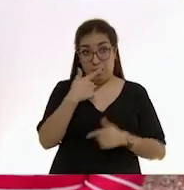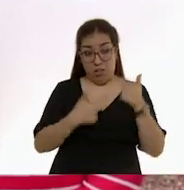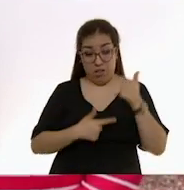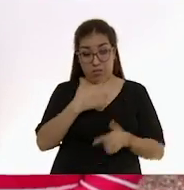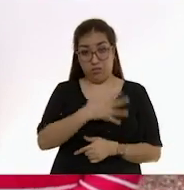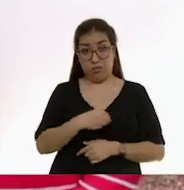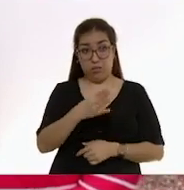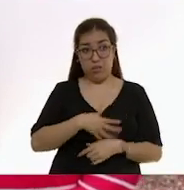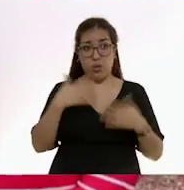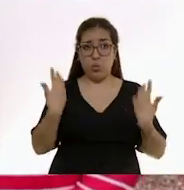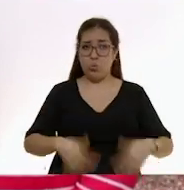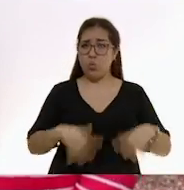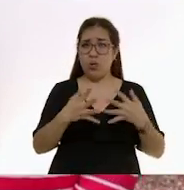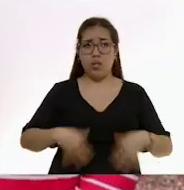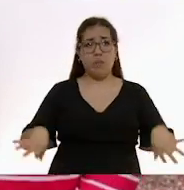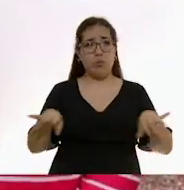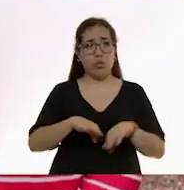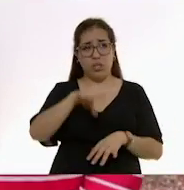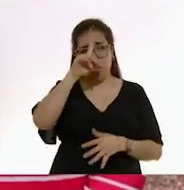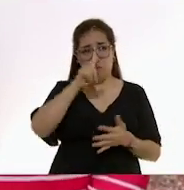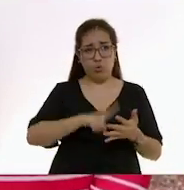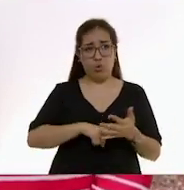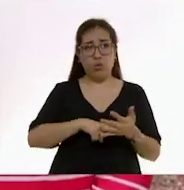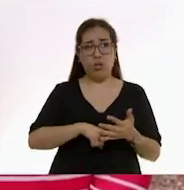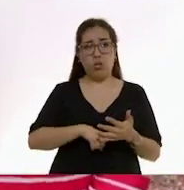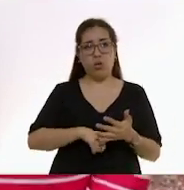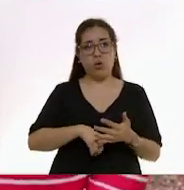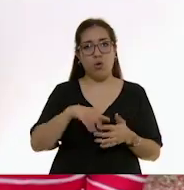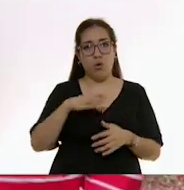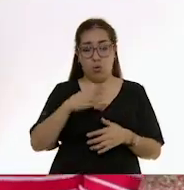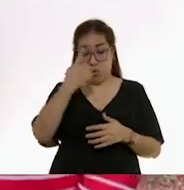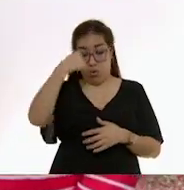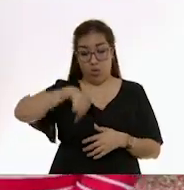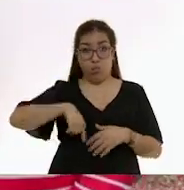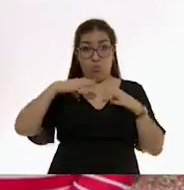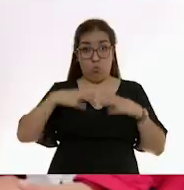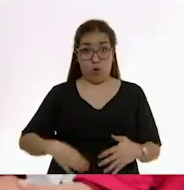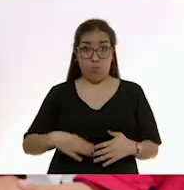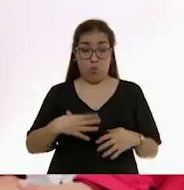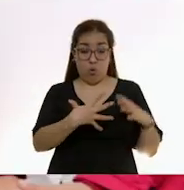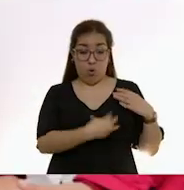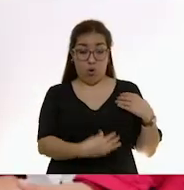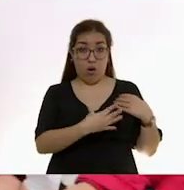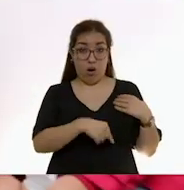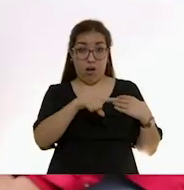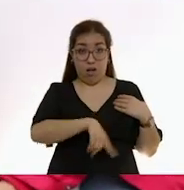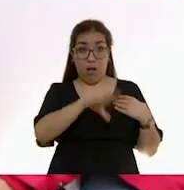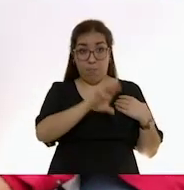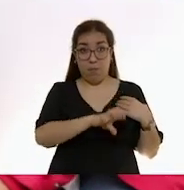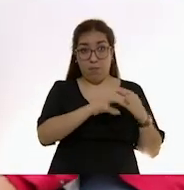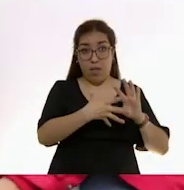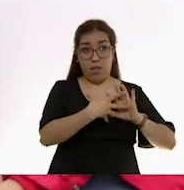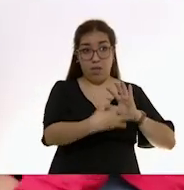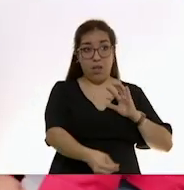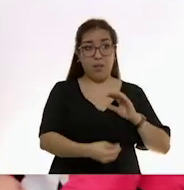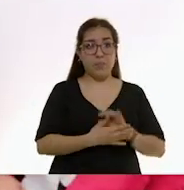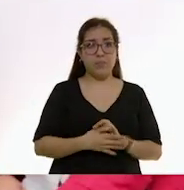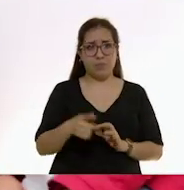importante. Es algo que transmites, bueno, lo mejor de ti que transmites a tu bebé. Los invito a que